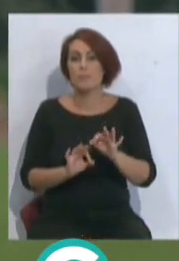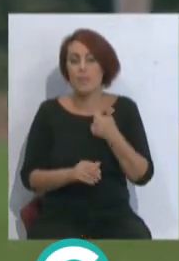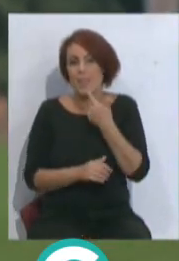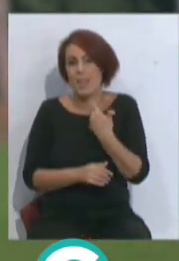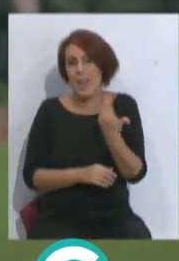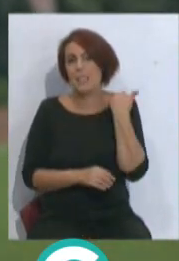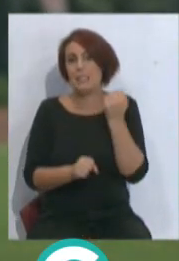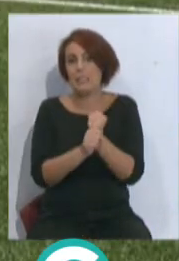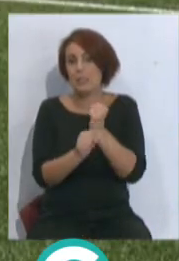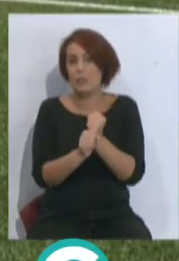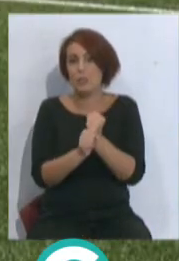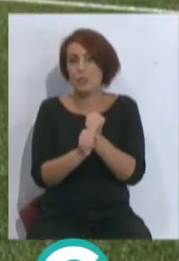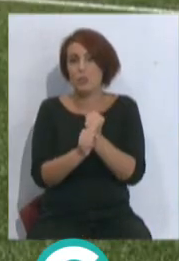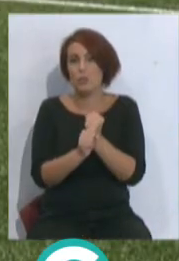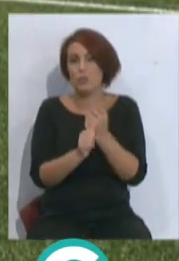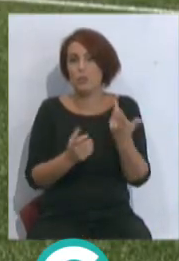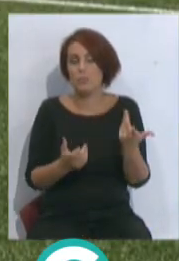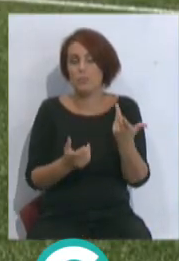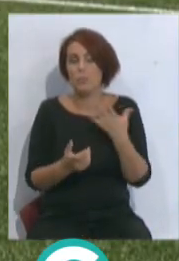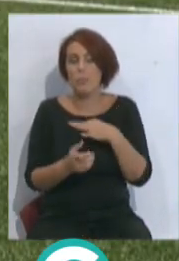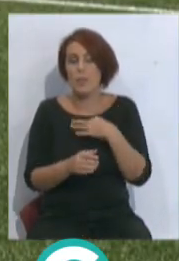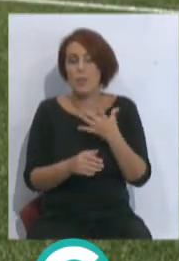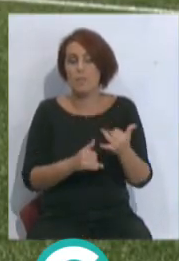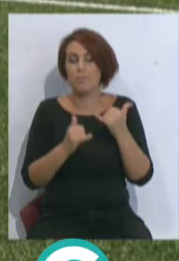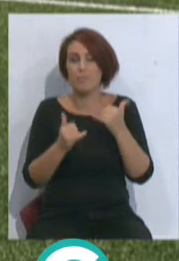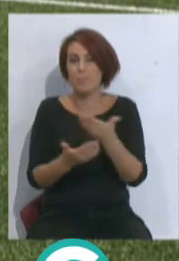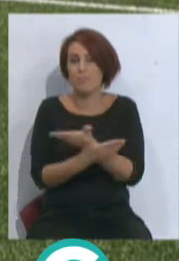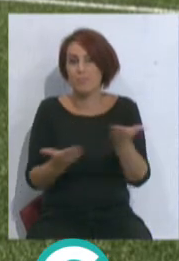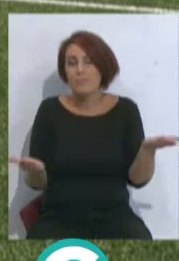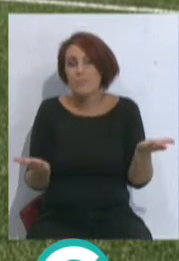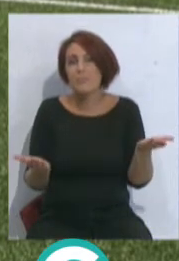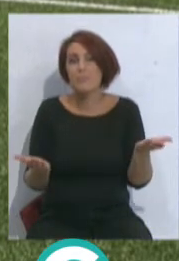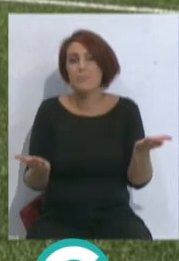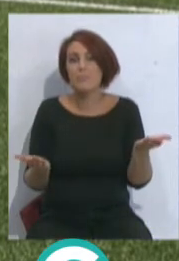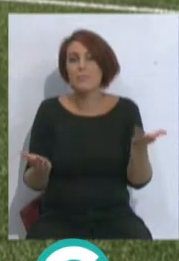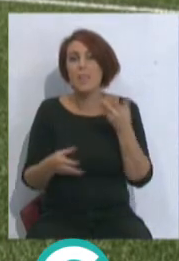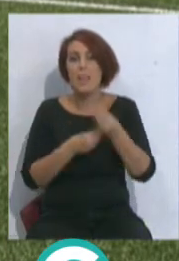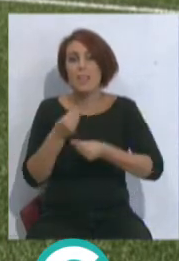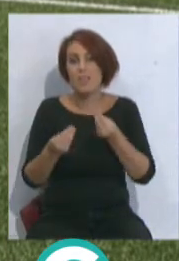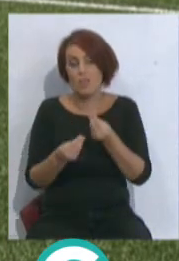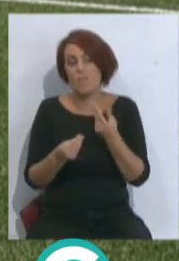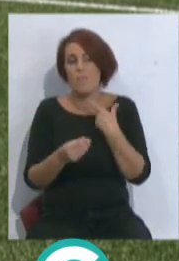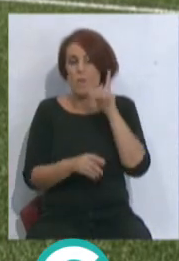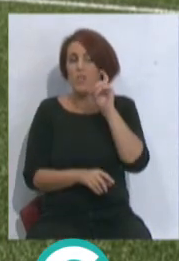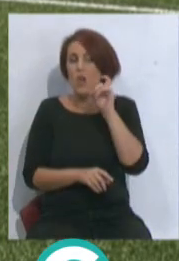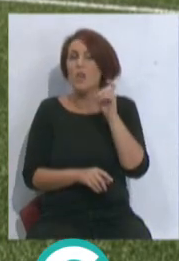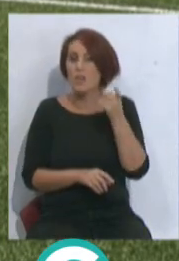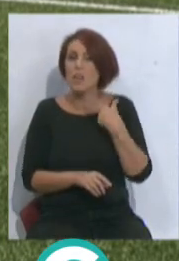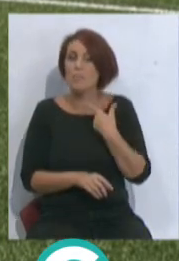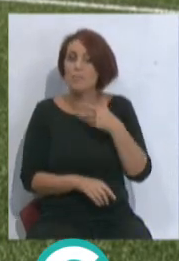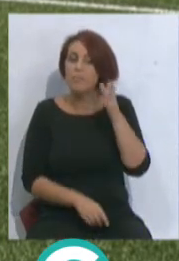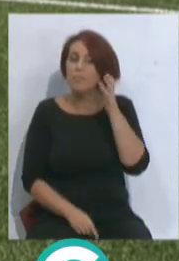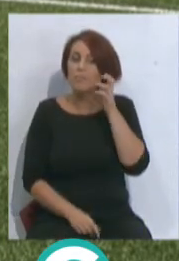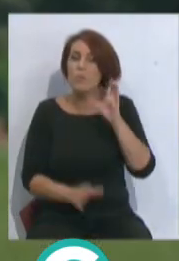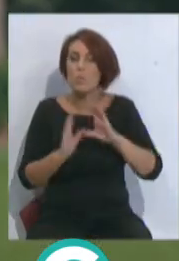dije antes, con trabajo puede ir a cualquier sitio y haciéndole caso a los profes, al cuerpo técnico